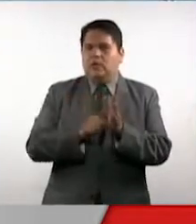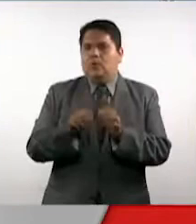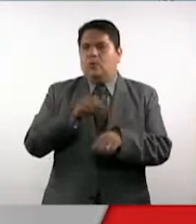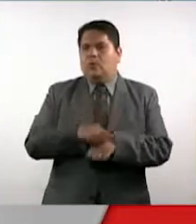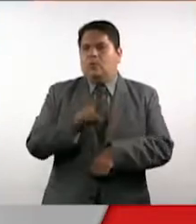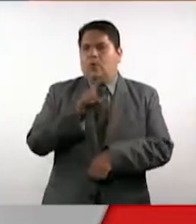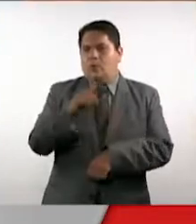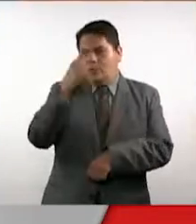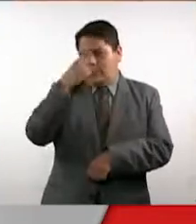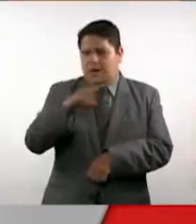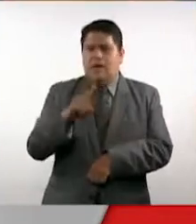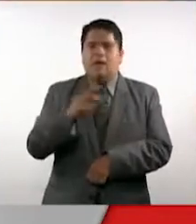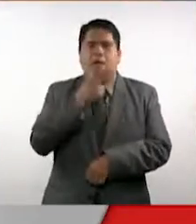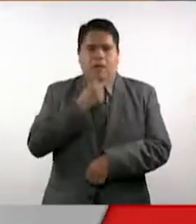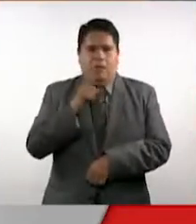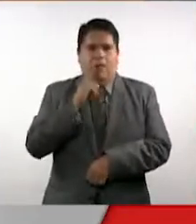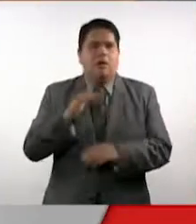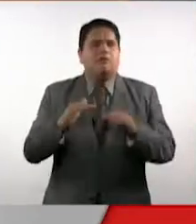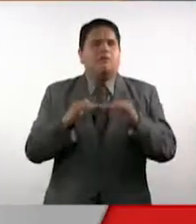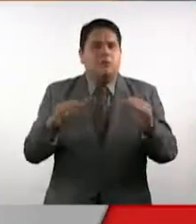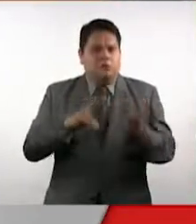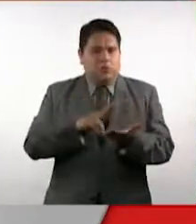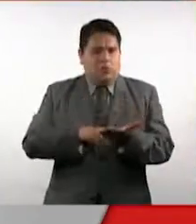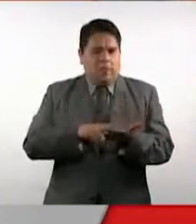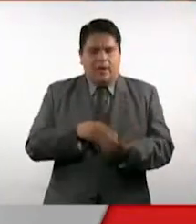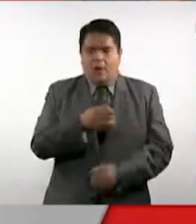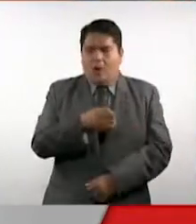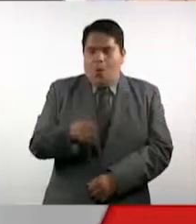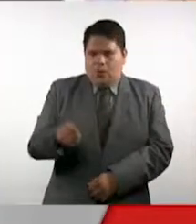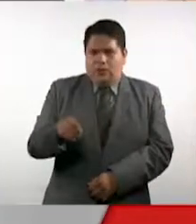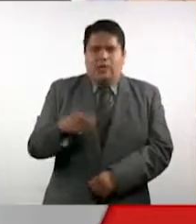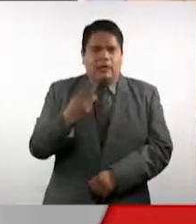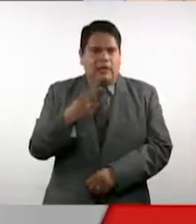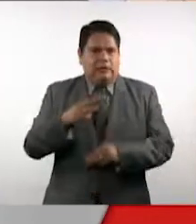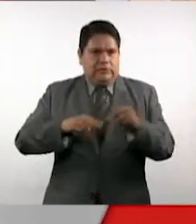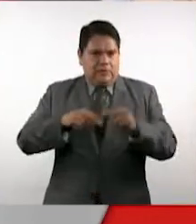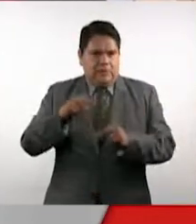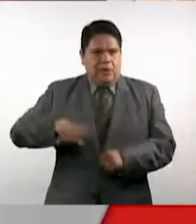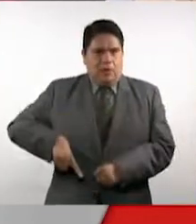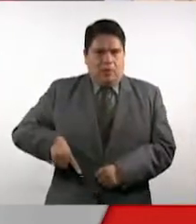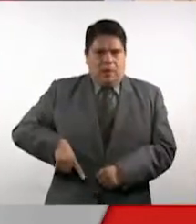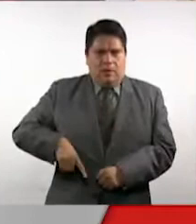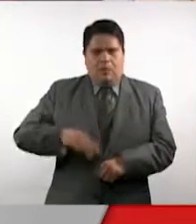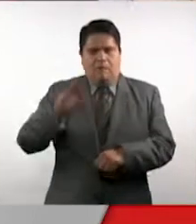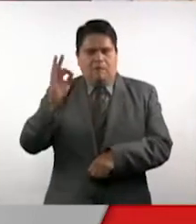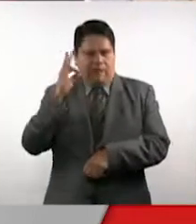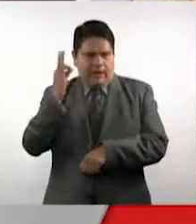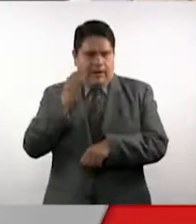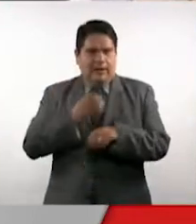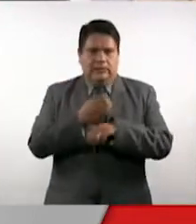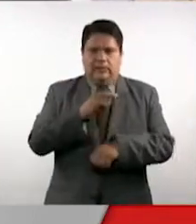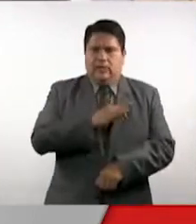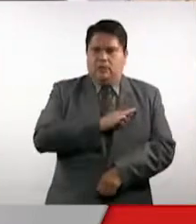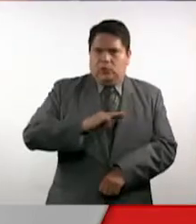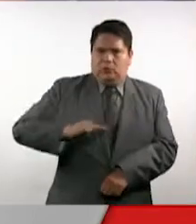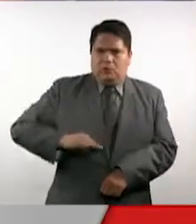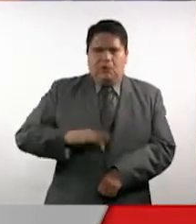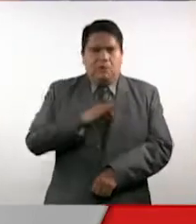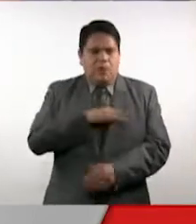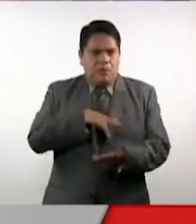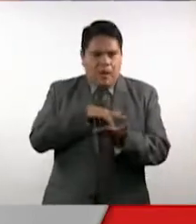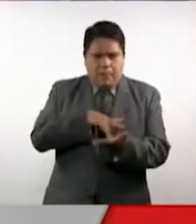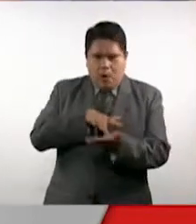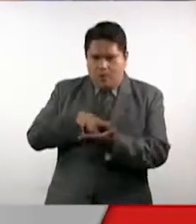de igualdad sustantiva, a fin de que sea obligatorio para los tres órdenes de gobierno generar las condiciones que propicien alcanzar la igualdad